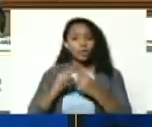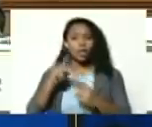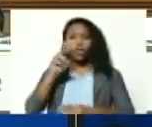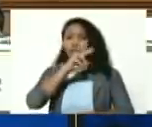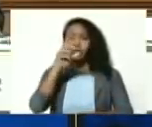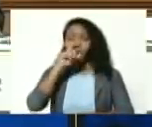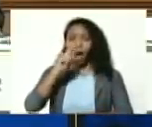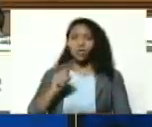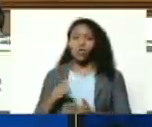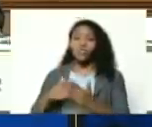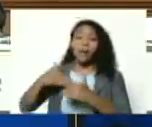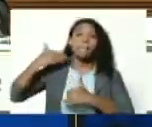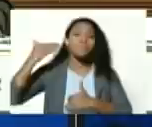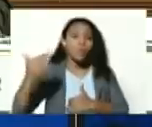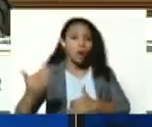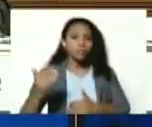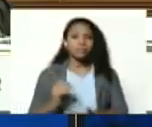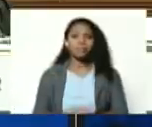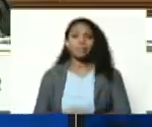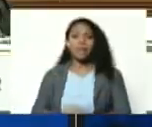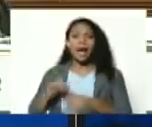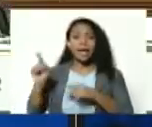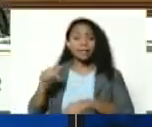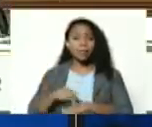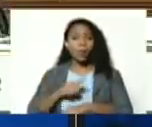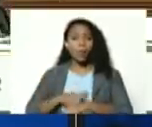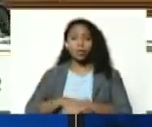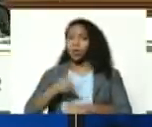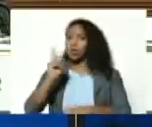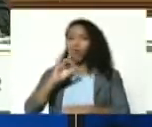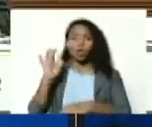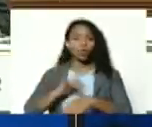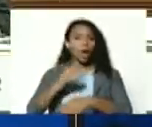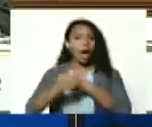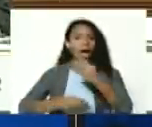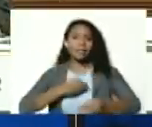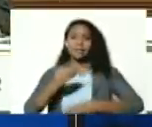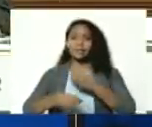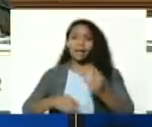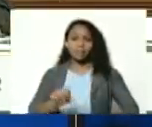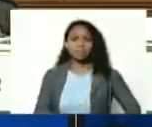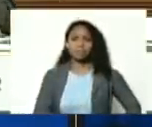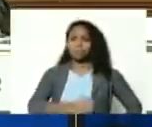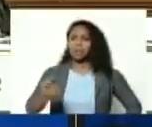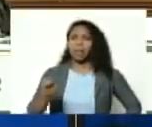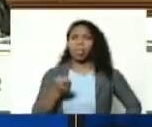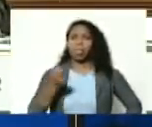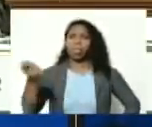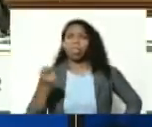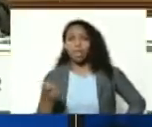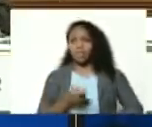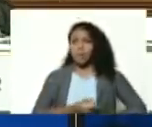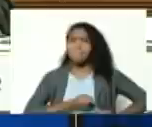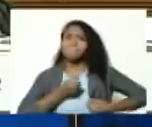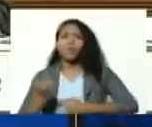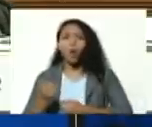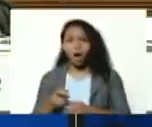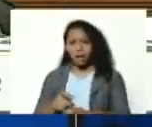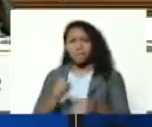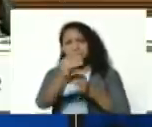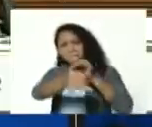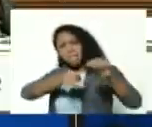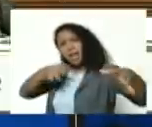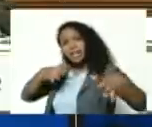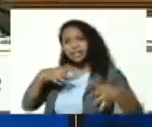años después en este momento no nos toca sacar espadas lanzas flechas